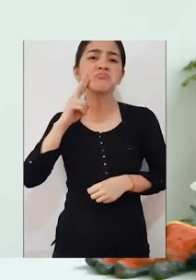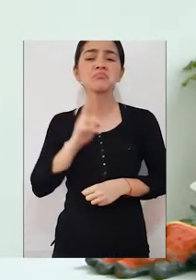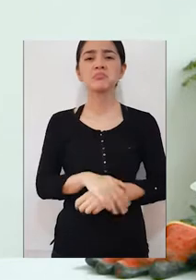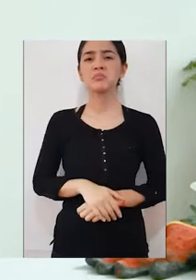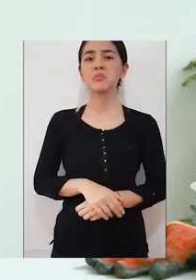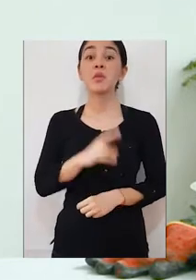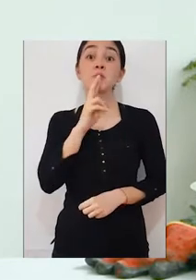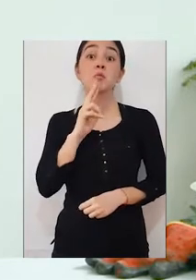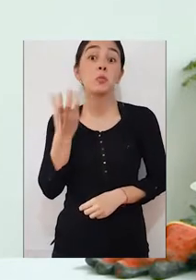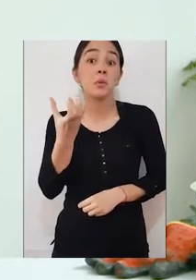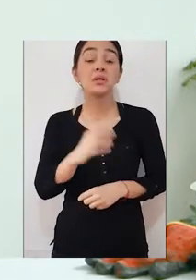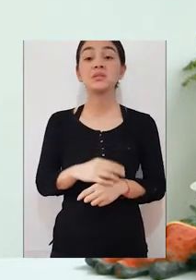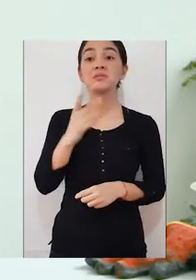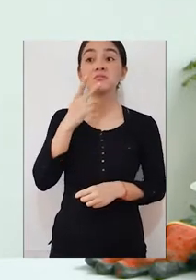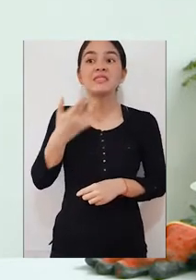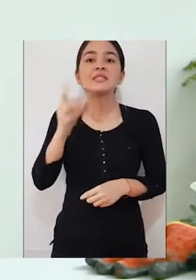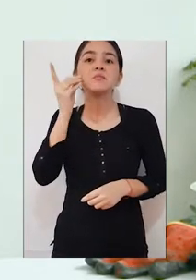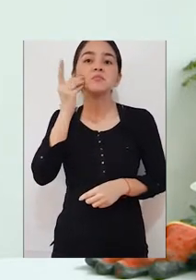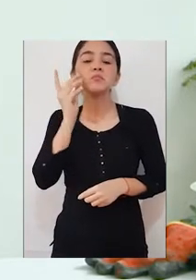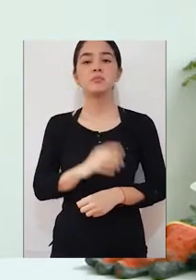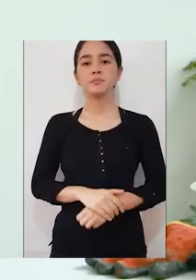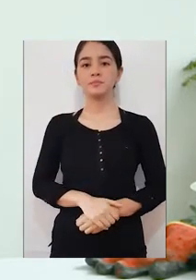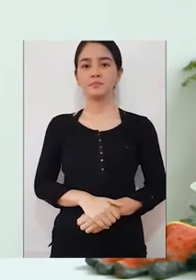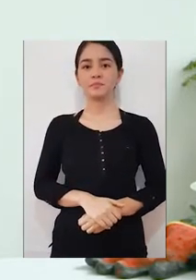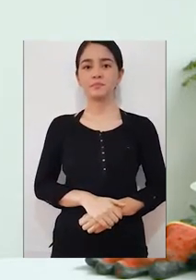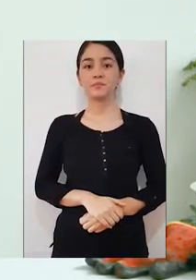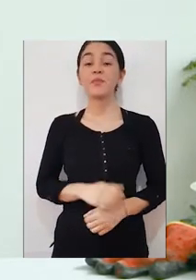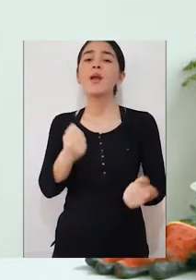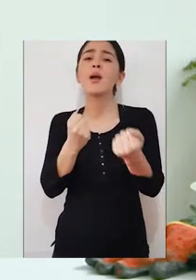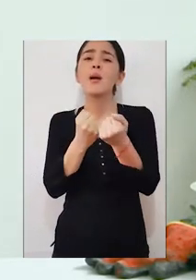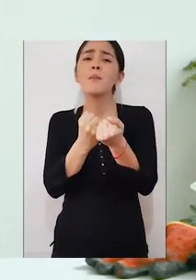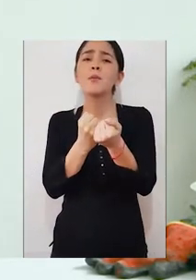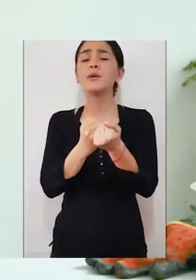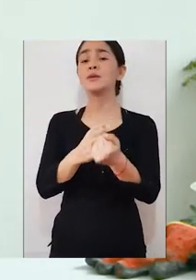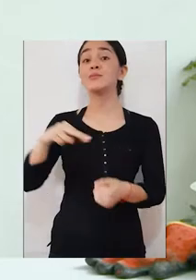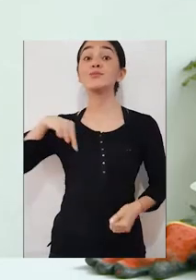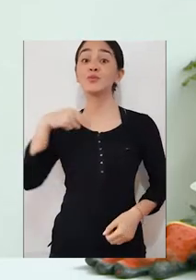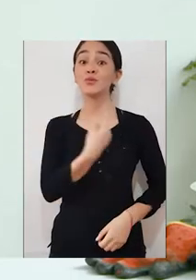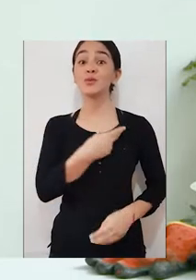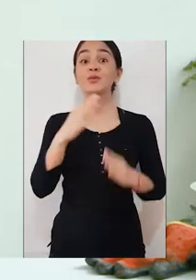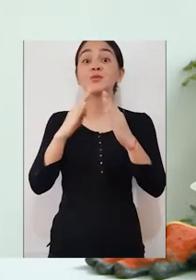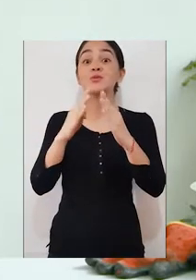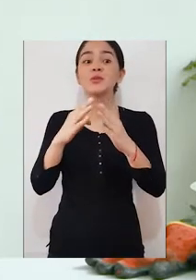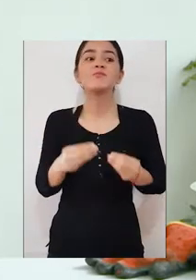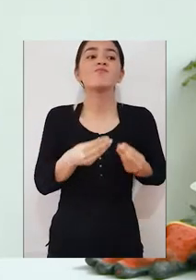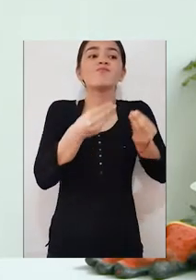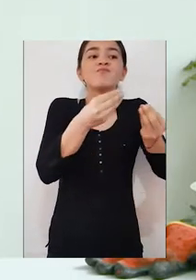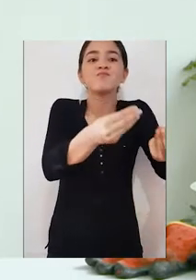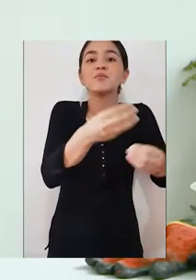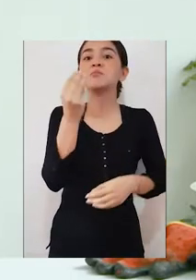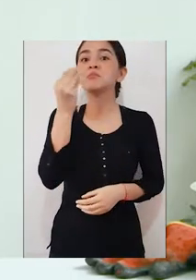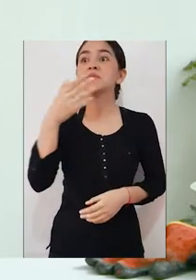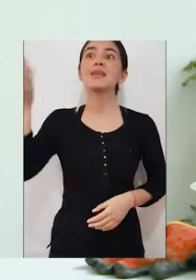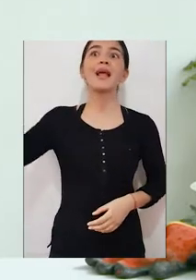dulce y zanahoria. Al realizar este tipo de huertos, apoyamos a nuestro hogar brindando alimentos que antes teníamos que comprar.